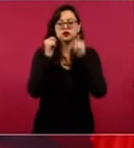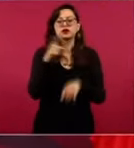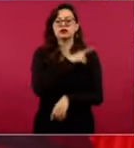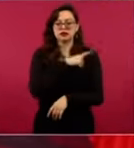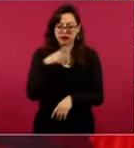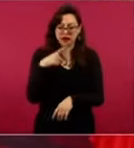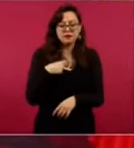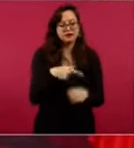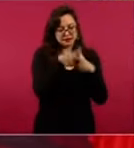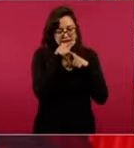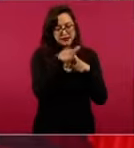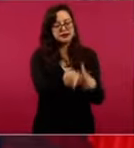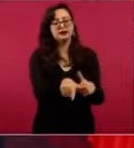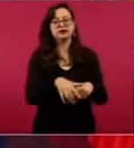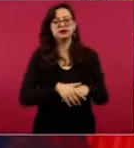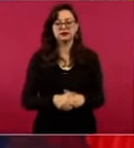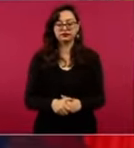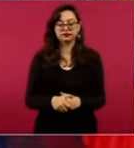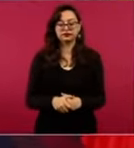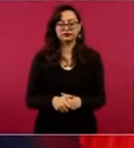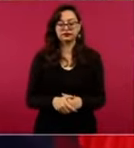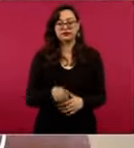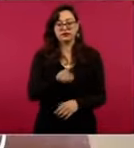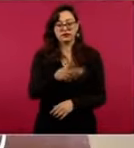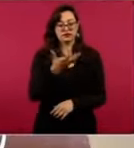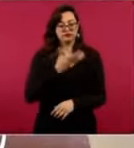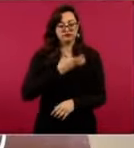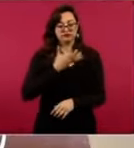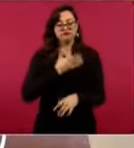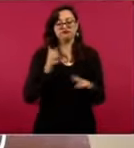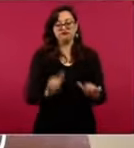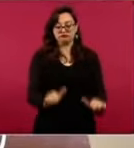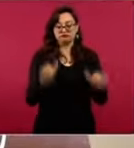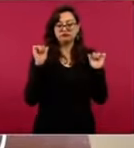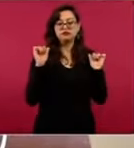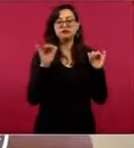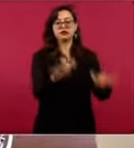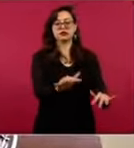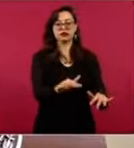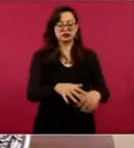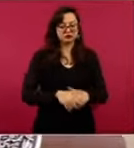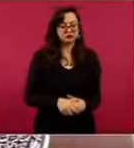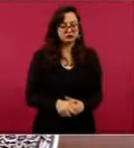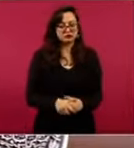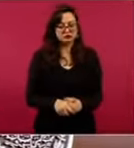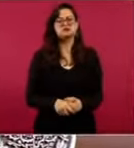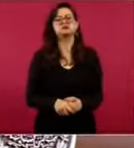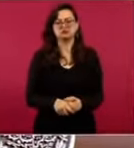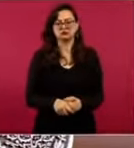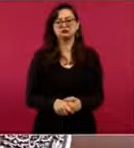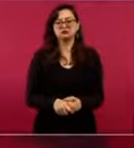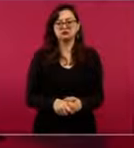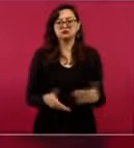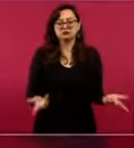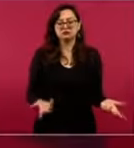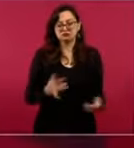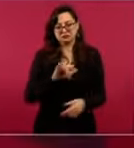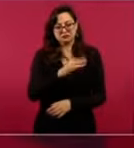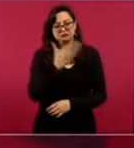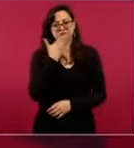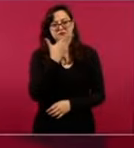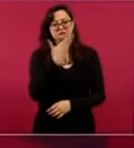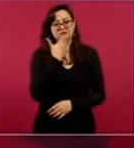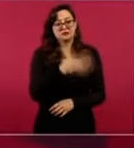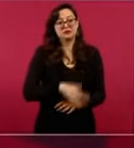Llenan el zócalo. Bueno, sí, pero nosotros para poder lograr el cambio lo